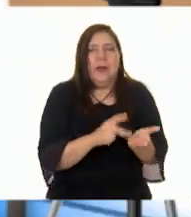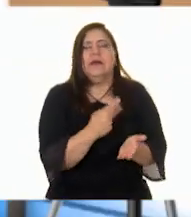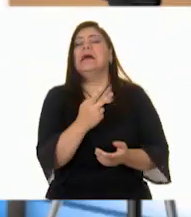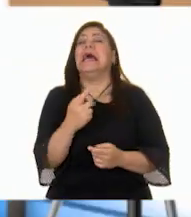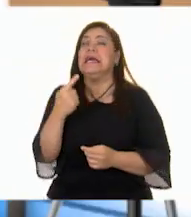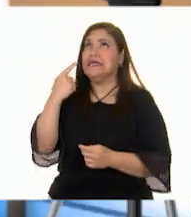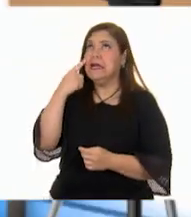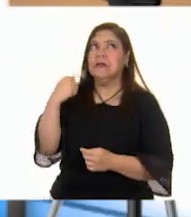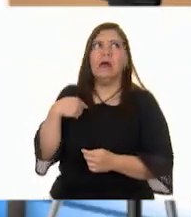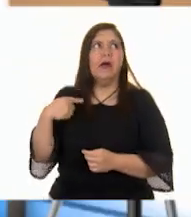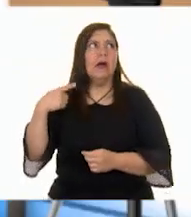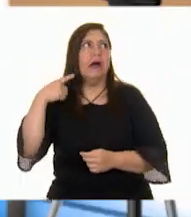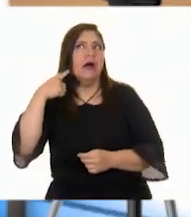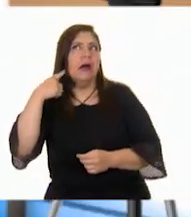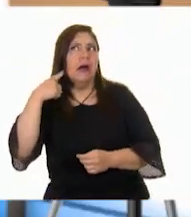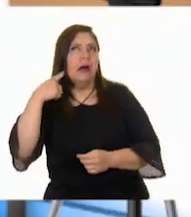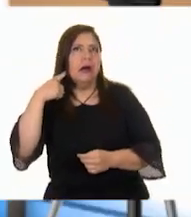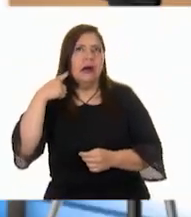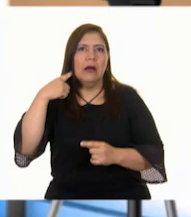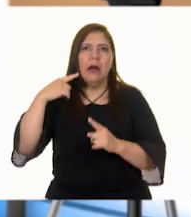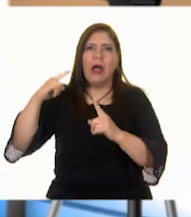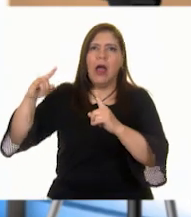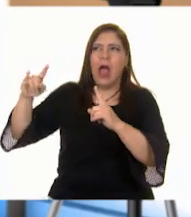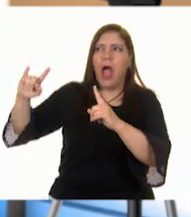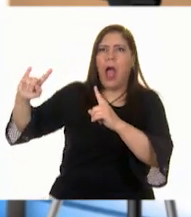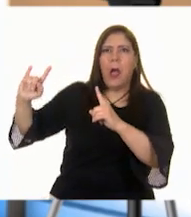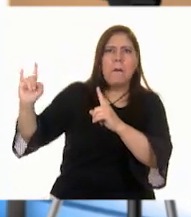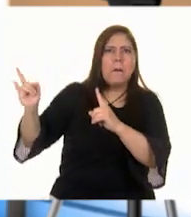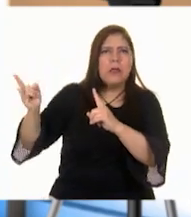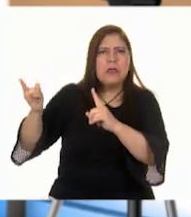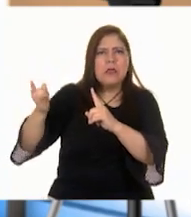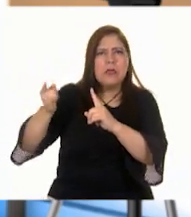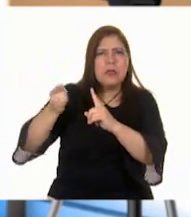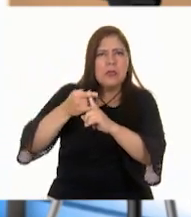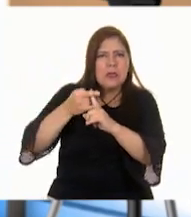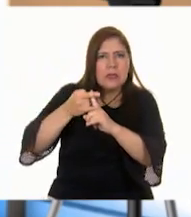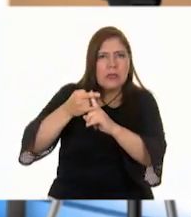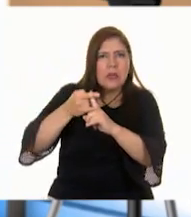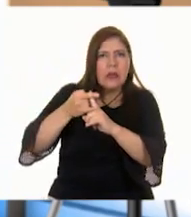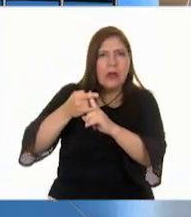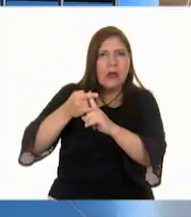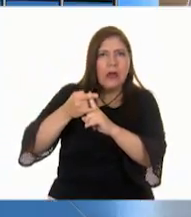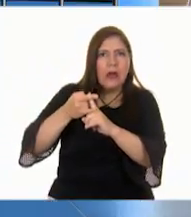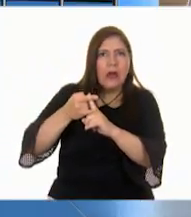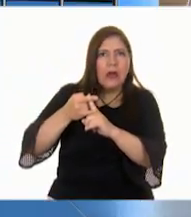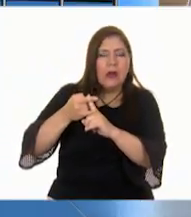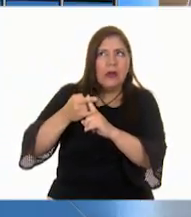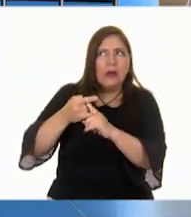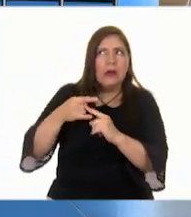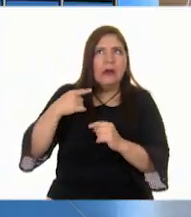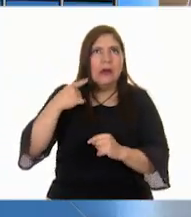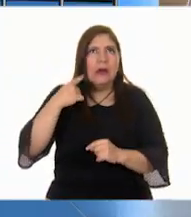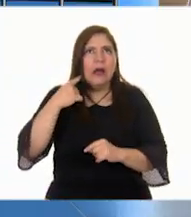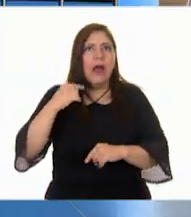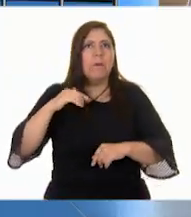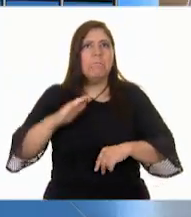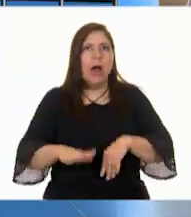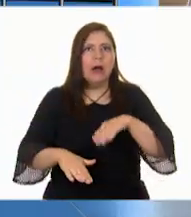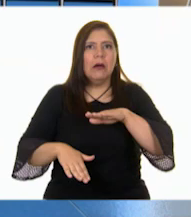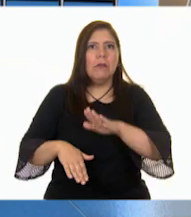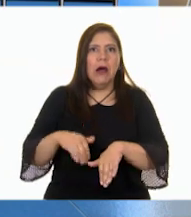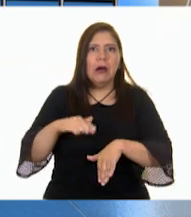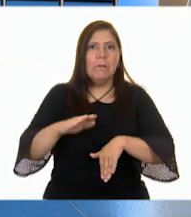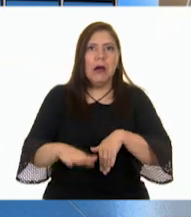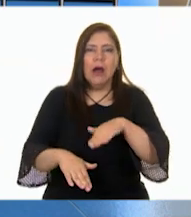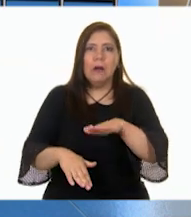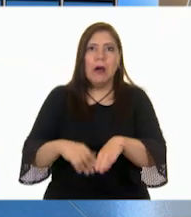escuché cómo se cerraba la puerta. ¡Y! ¡Uy! Y logré escuchar unos pasos dentro